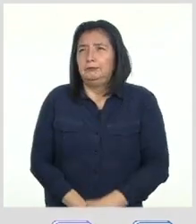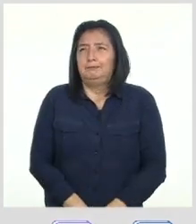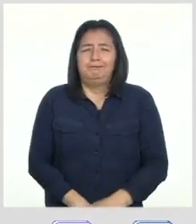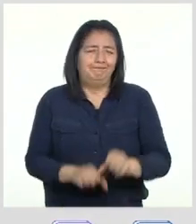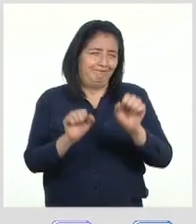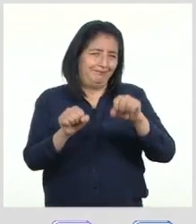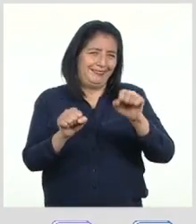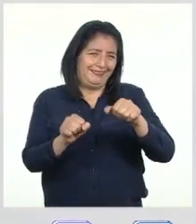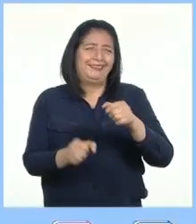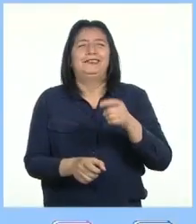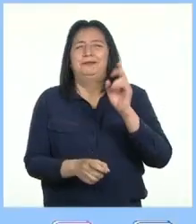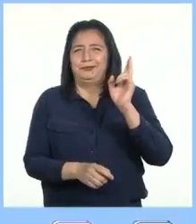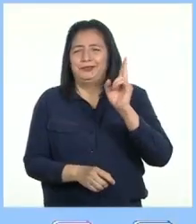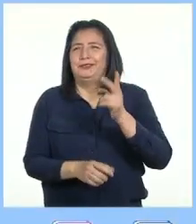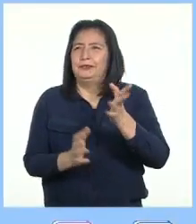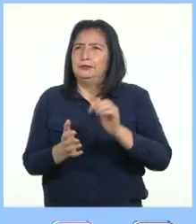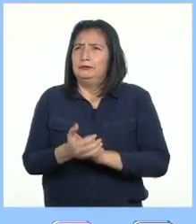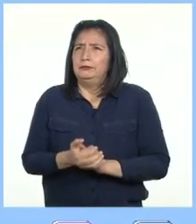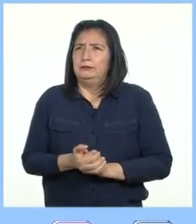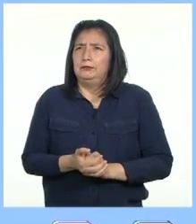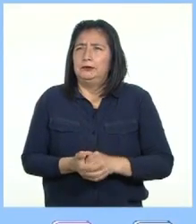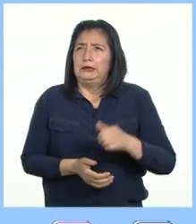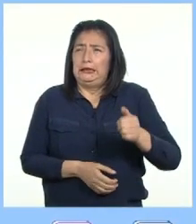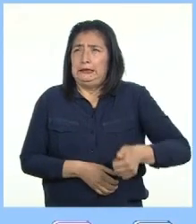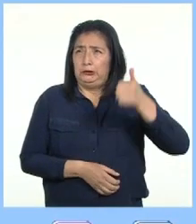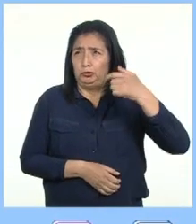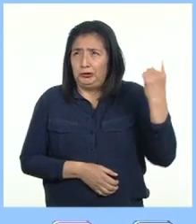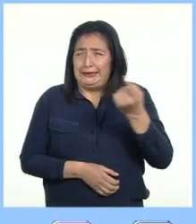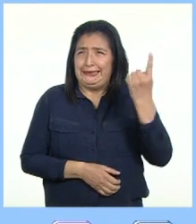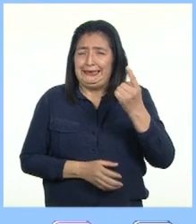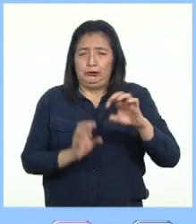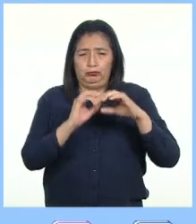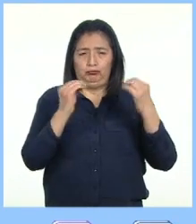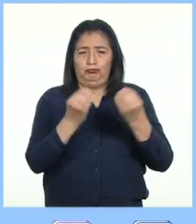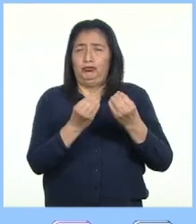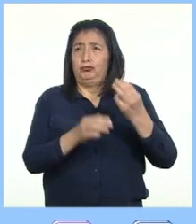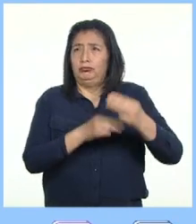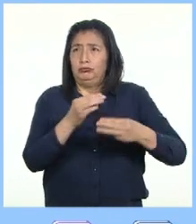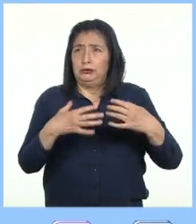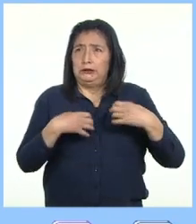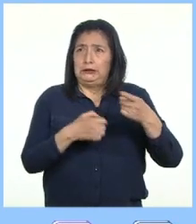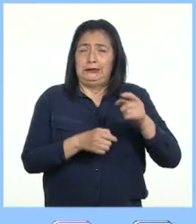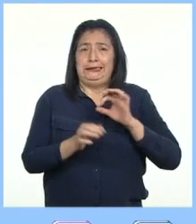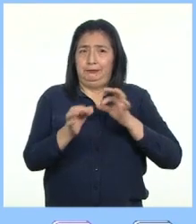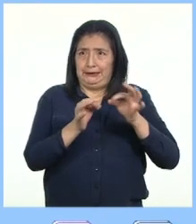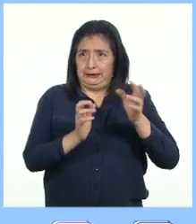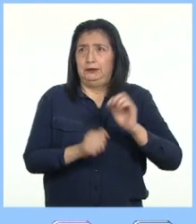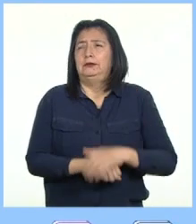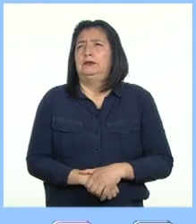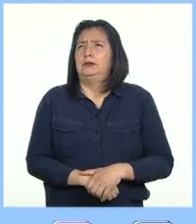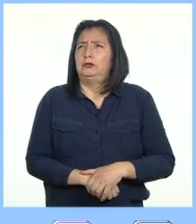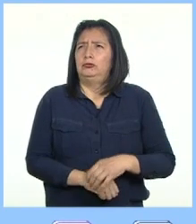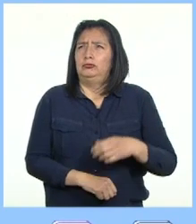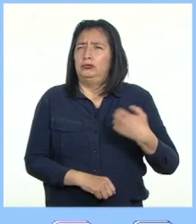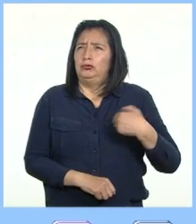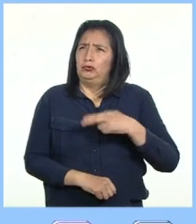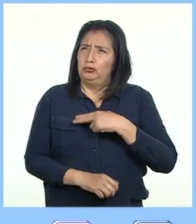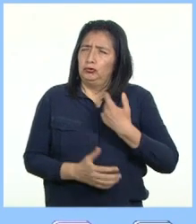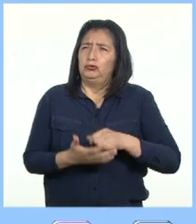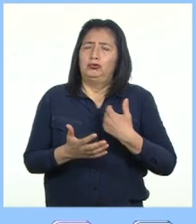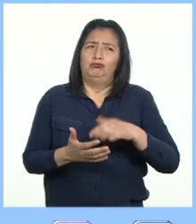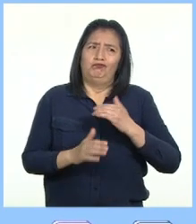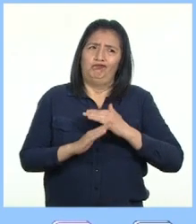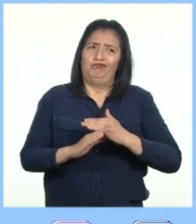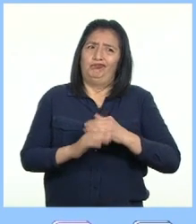Sí profesora El director general de la Organización Mundial de la Salud indica No solo estamos luchando